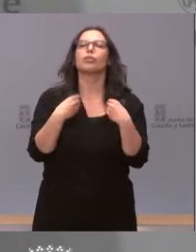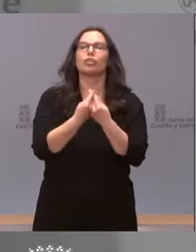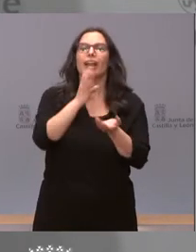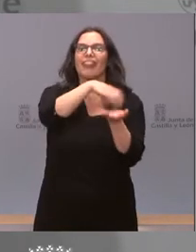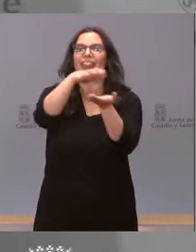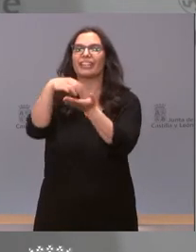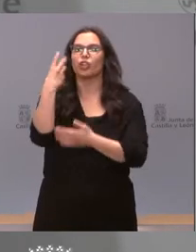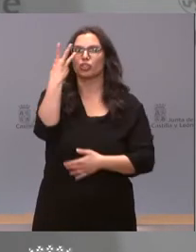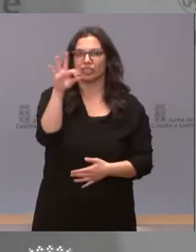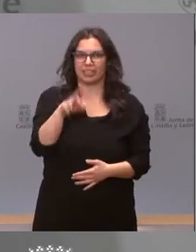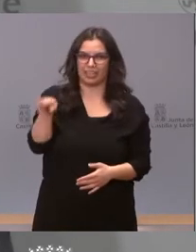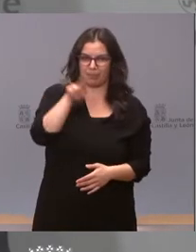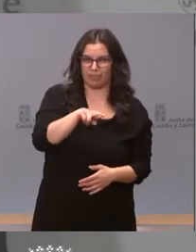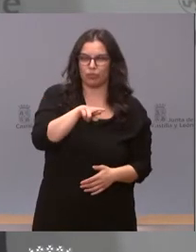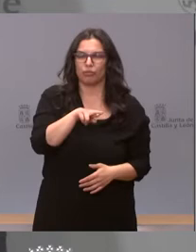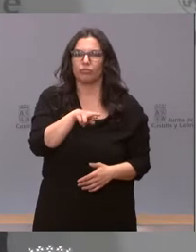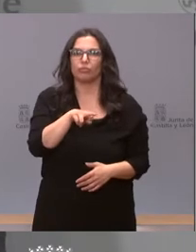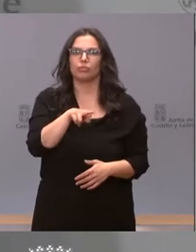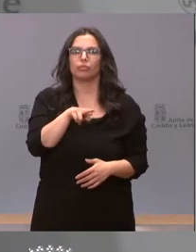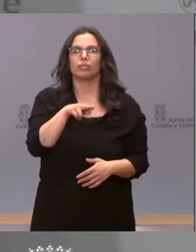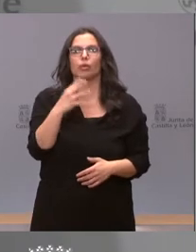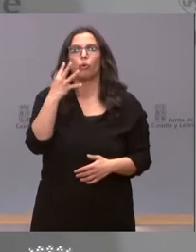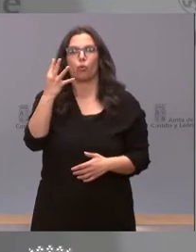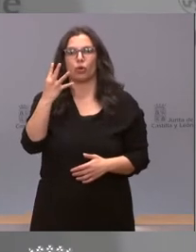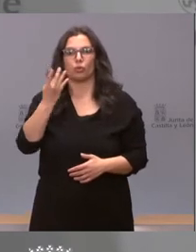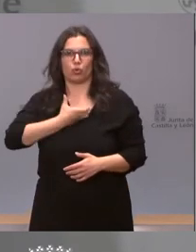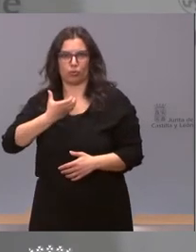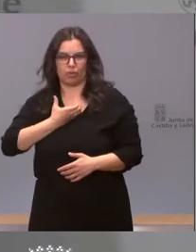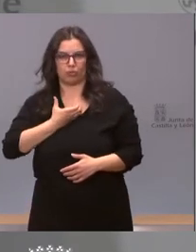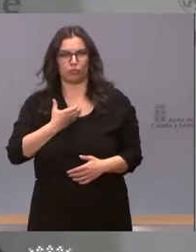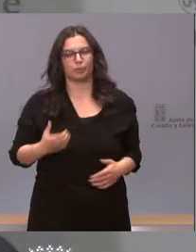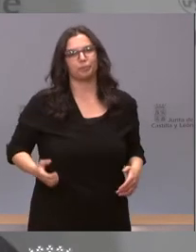insisto, y otros cuatro ayuntamientos.